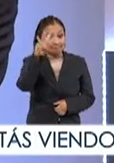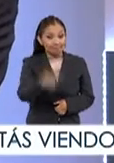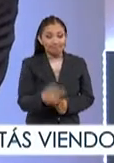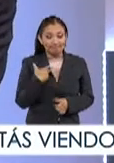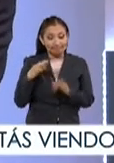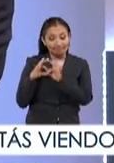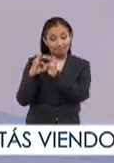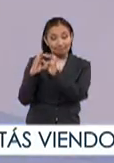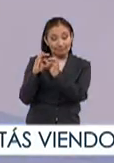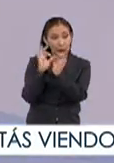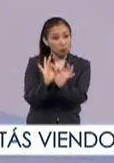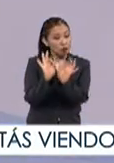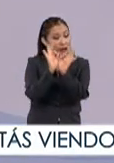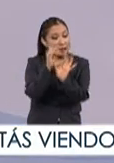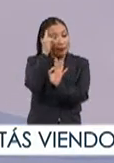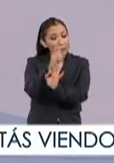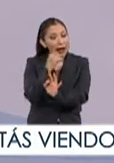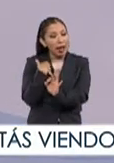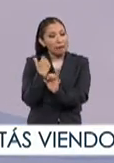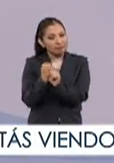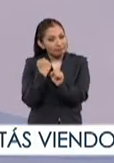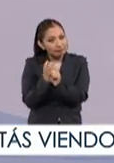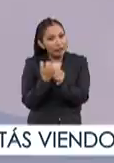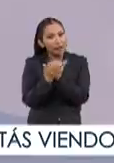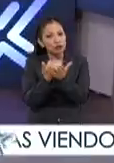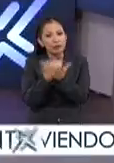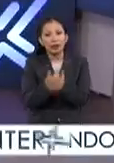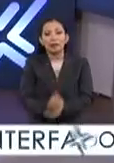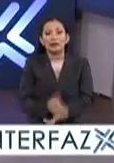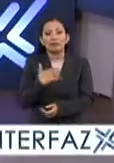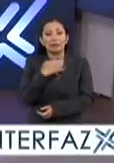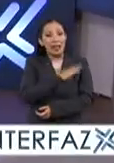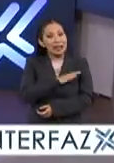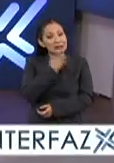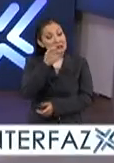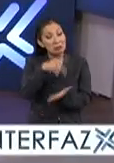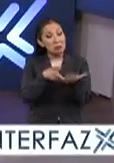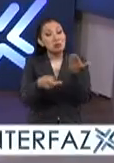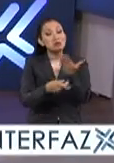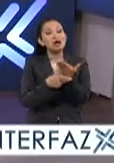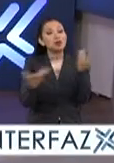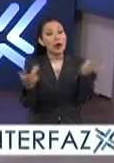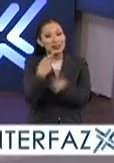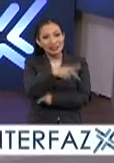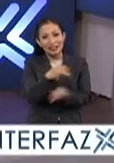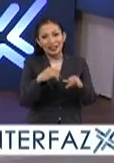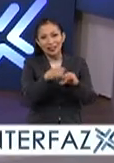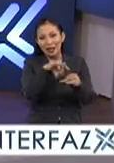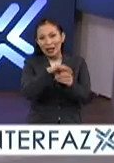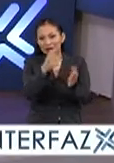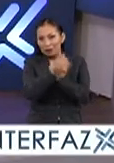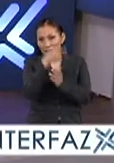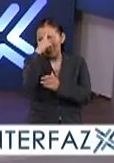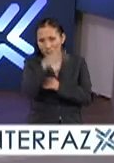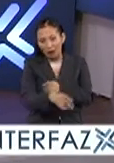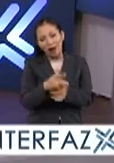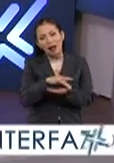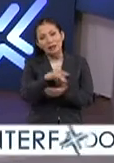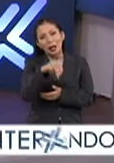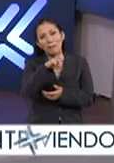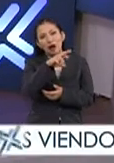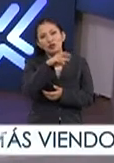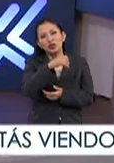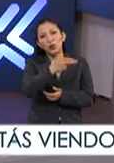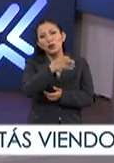empatía es un elemento fundamental para este tipo de ejercicios. Pues enhorabuena, enhorabuena por este tipo de actividades que realiza el Instituto Electoral de la Ciudad de México. Gracias,